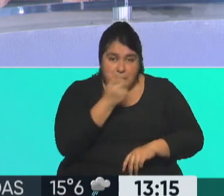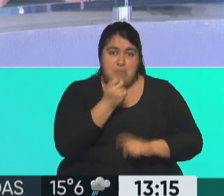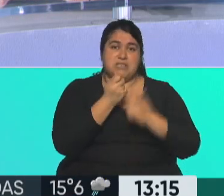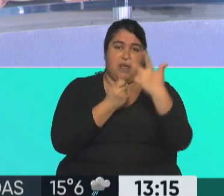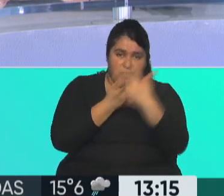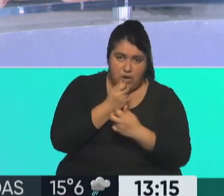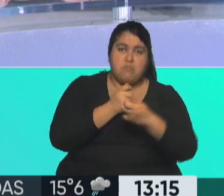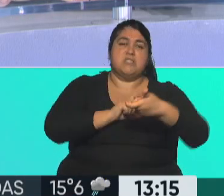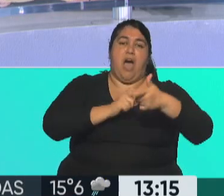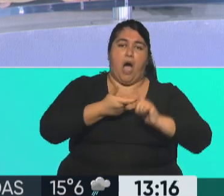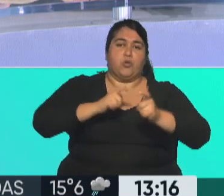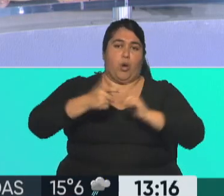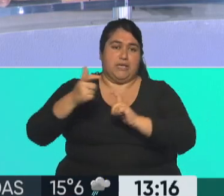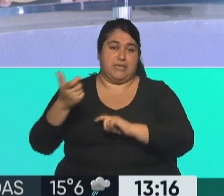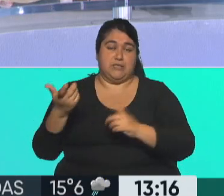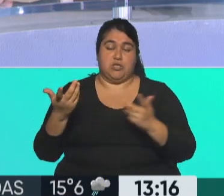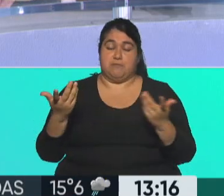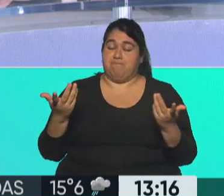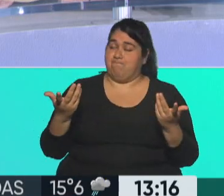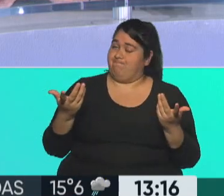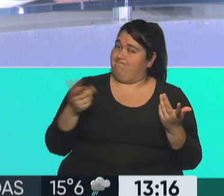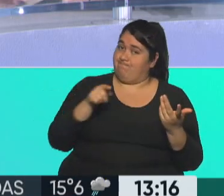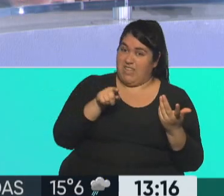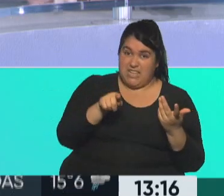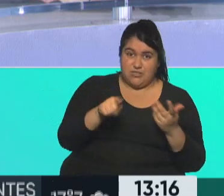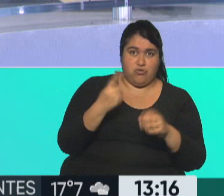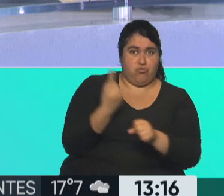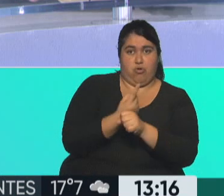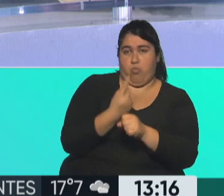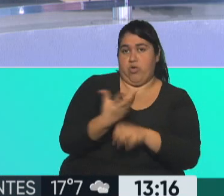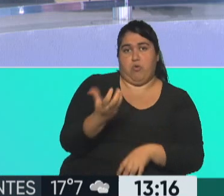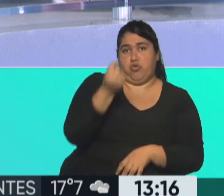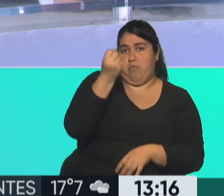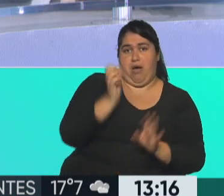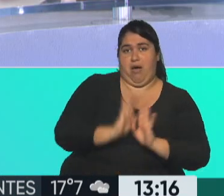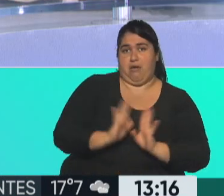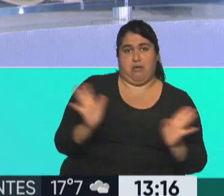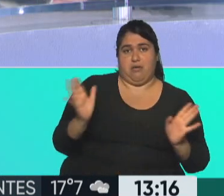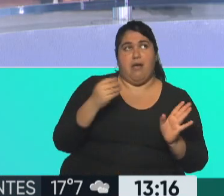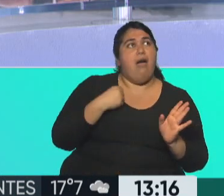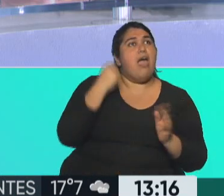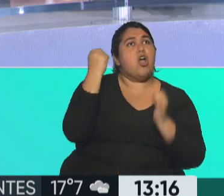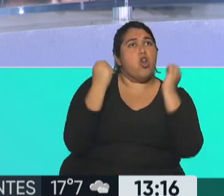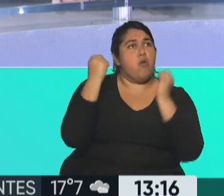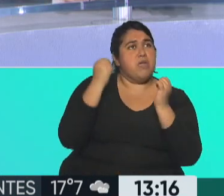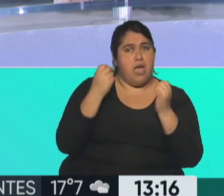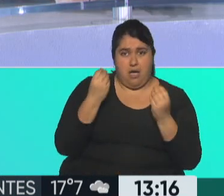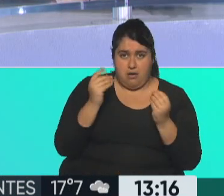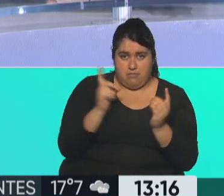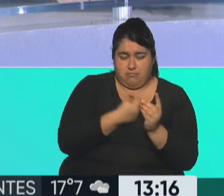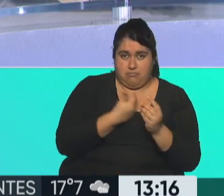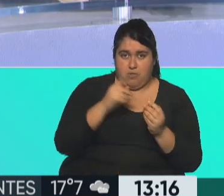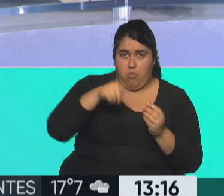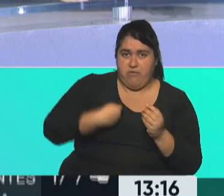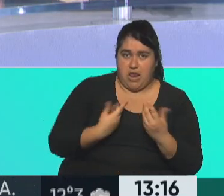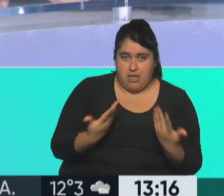podemos tomar esta coyuntura tan particular como una regla. Uno supone que la economía se va a estabilizar. Exactamente. Con lo cual hay dos cuestiones